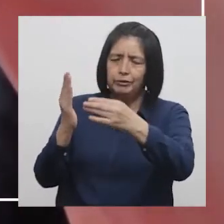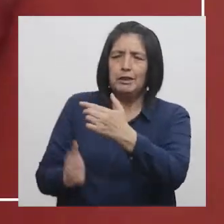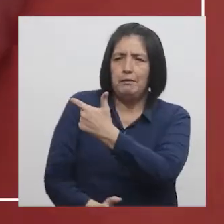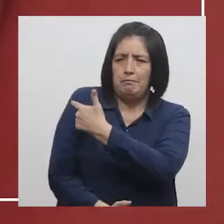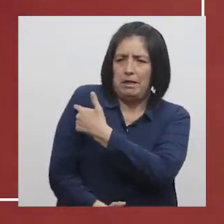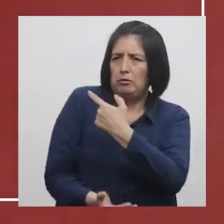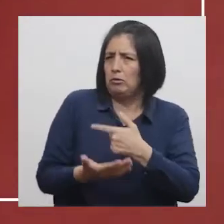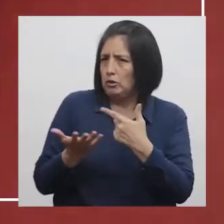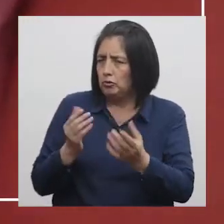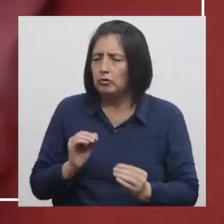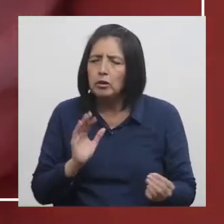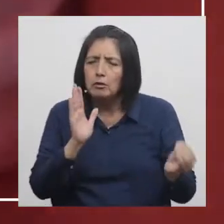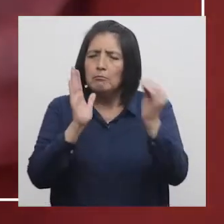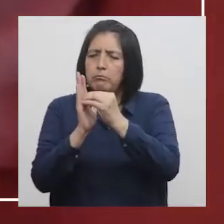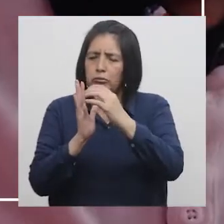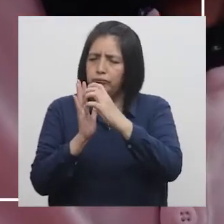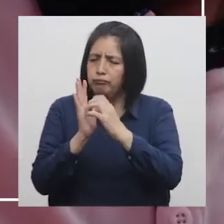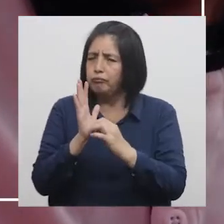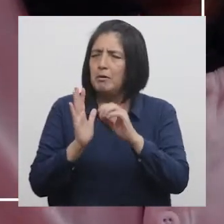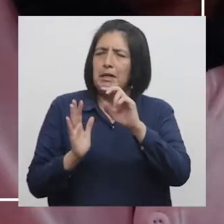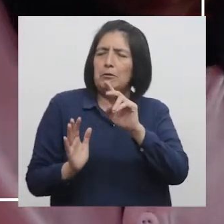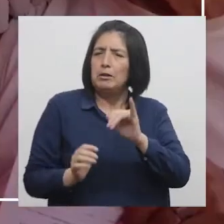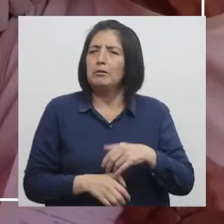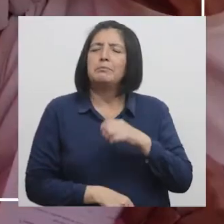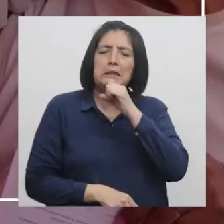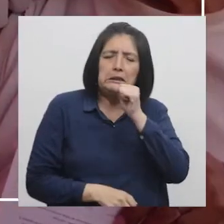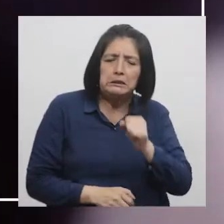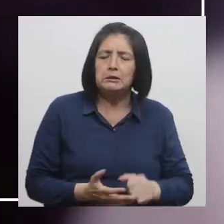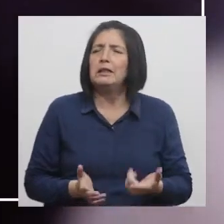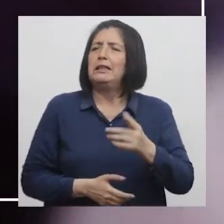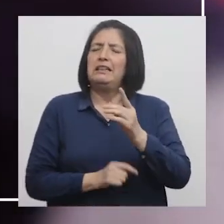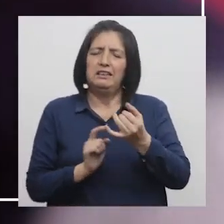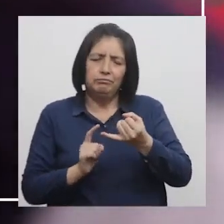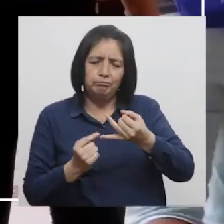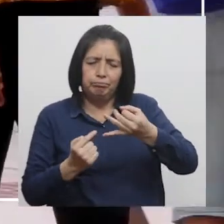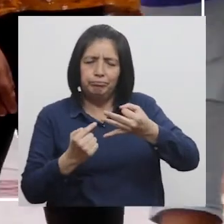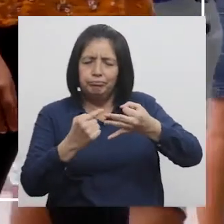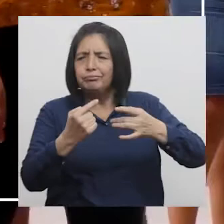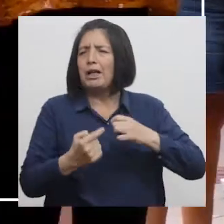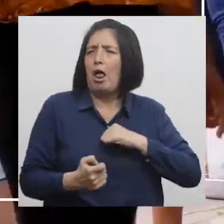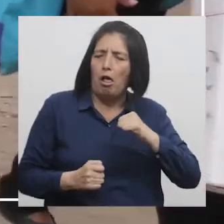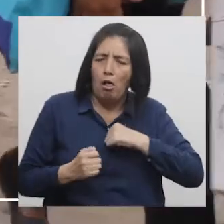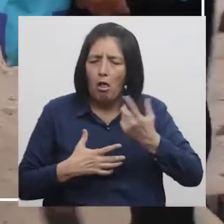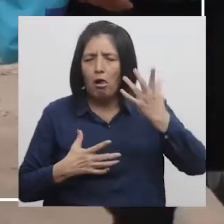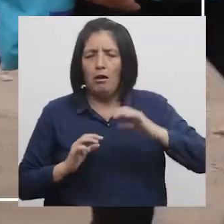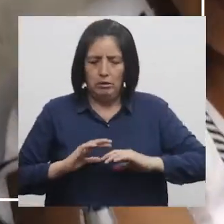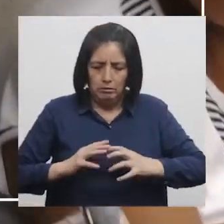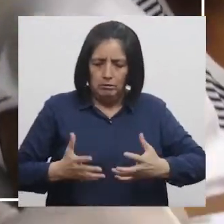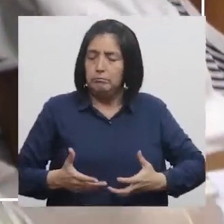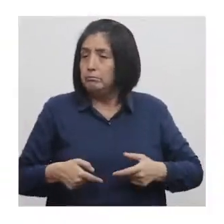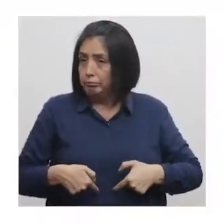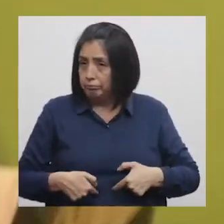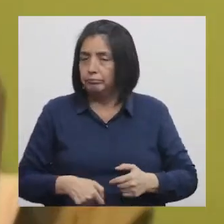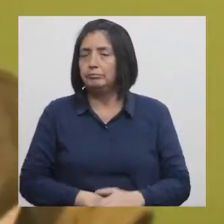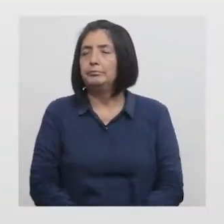Que incorpora vacunas contra el neumococo para el adulto mayor Y difteria, tétano y tosferina para gestantes